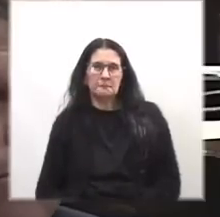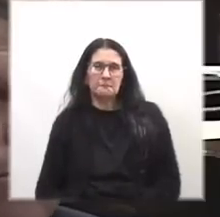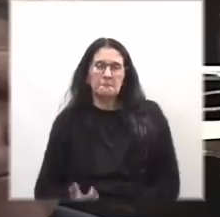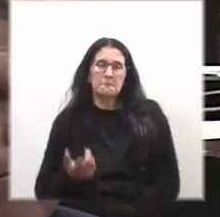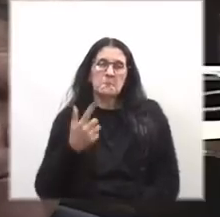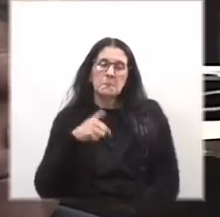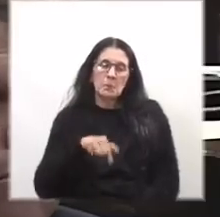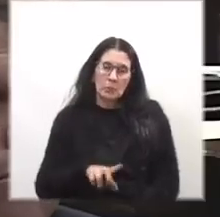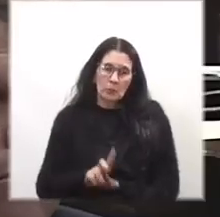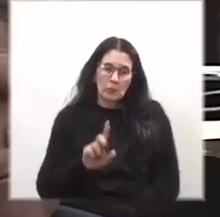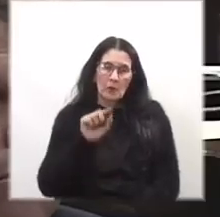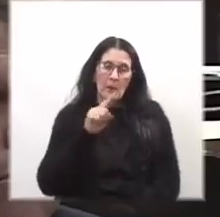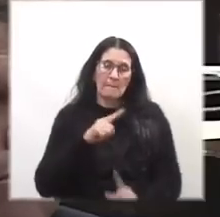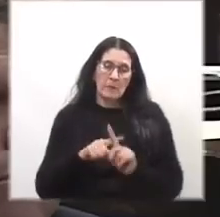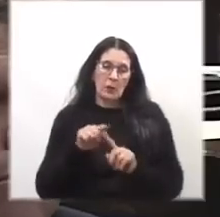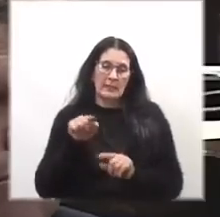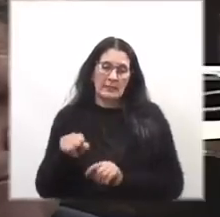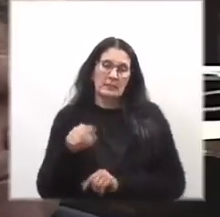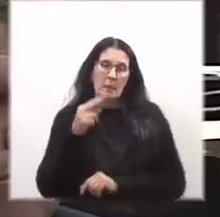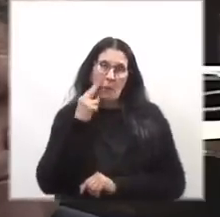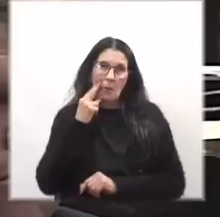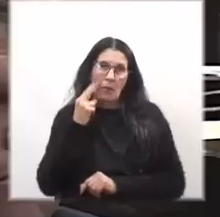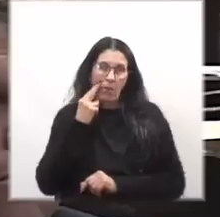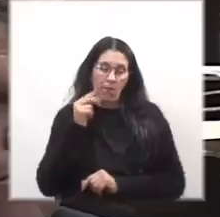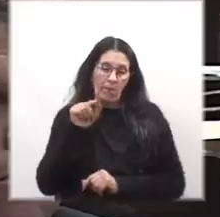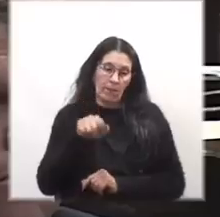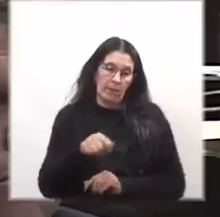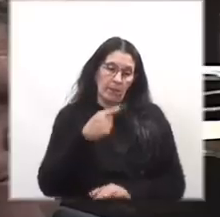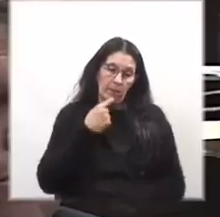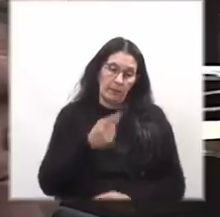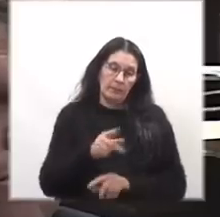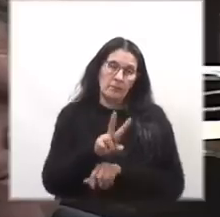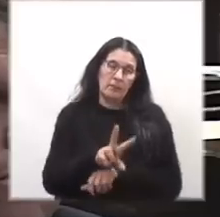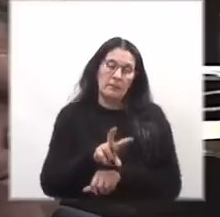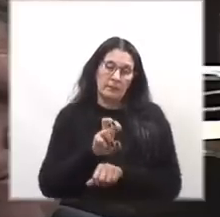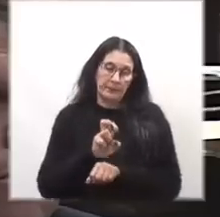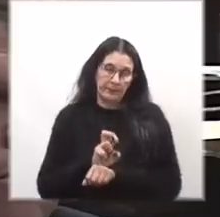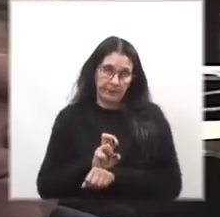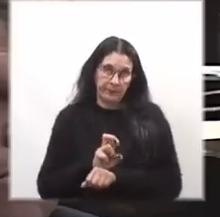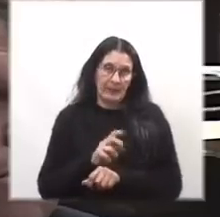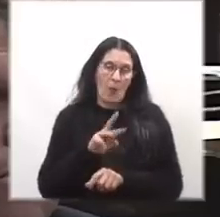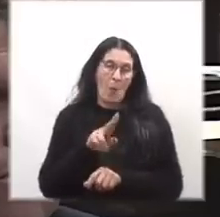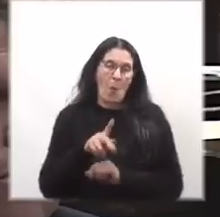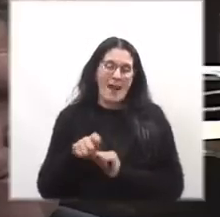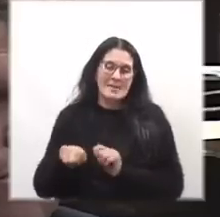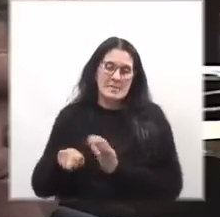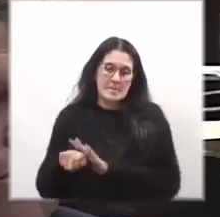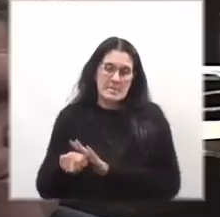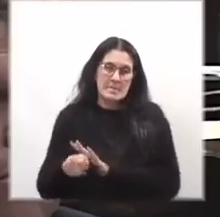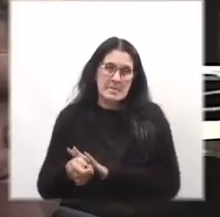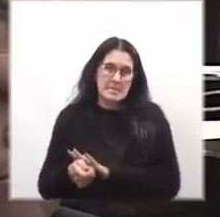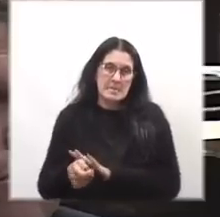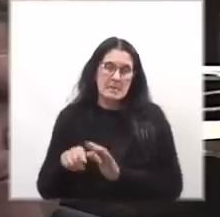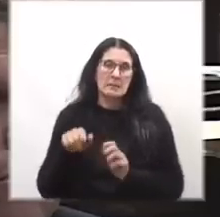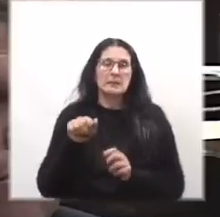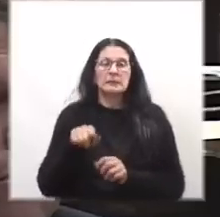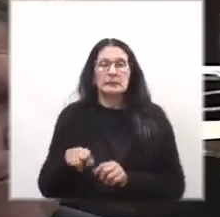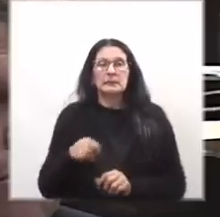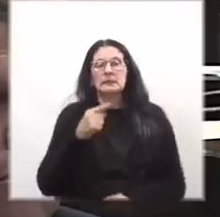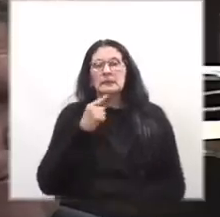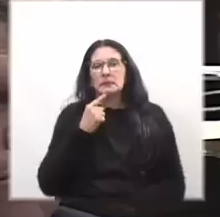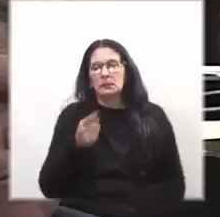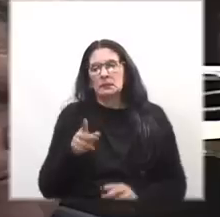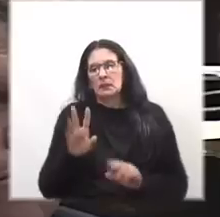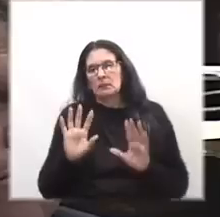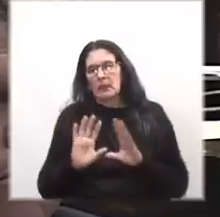Entonces, a raíz de ese caso en el cual ellos sostienen la fiscalía, nos extorsionó. El gremio de fiscales dijo, no,